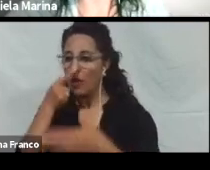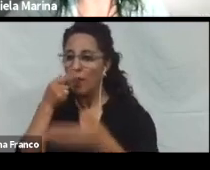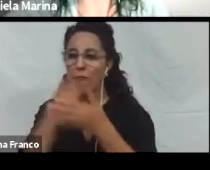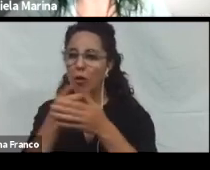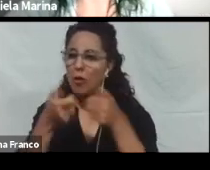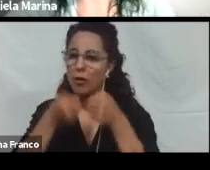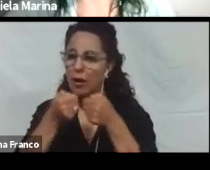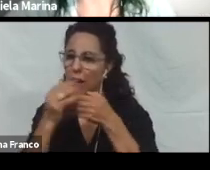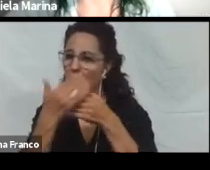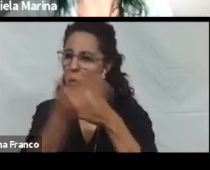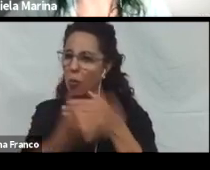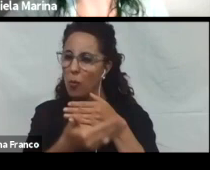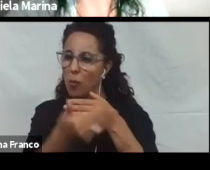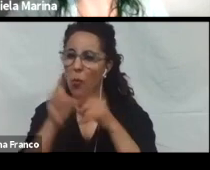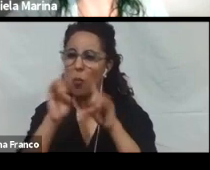vimos la semana pasada.